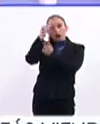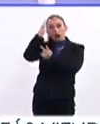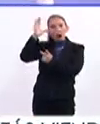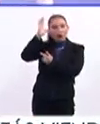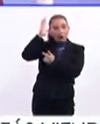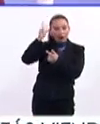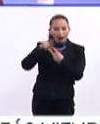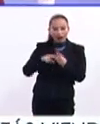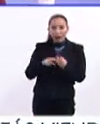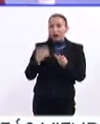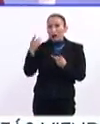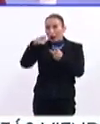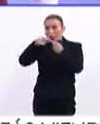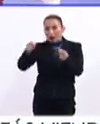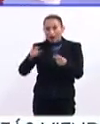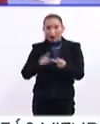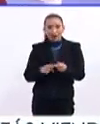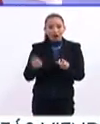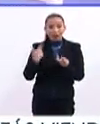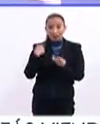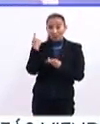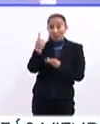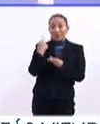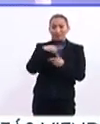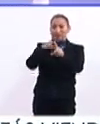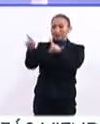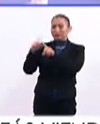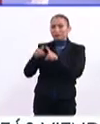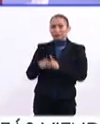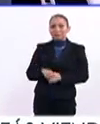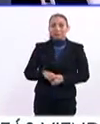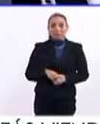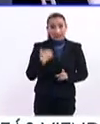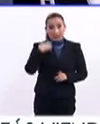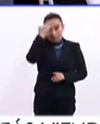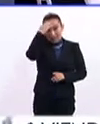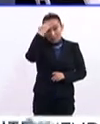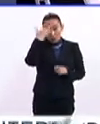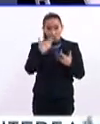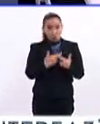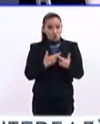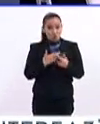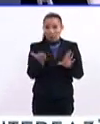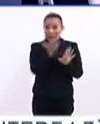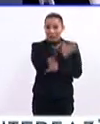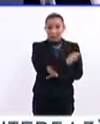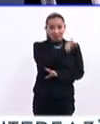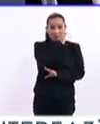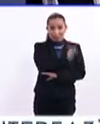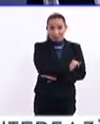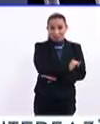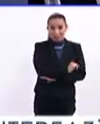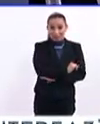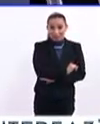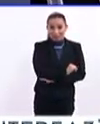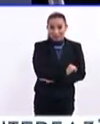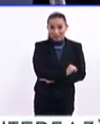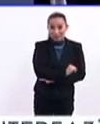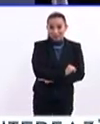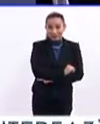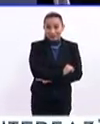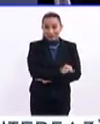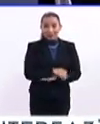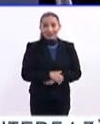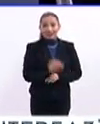coreanos, japoneses, una gran variedad. supongo que una experiencia que no habías tenido previamente, ¿no?